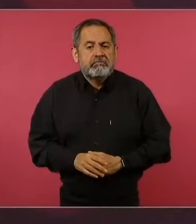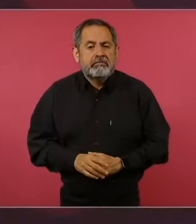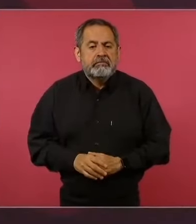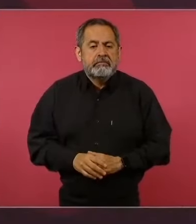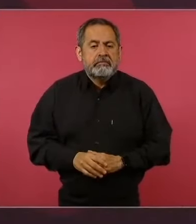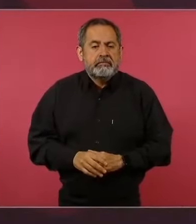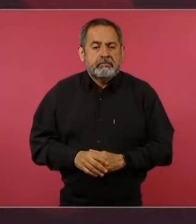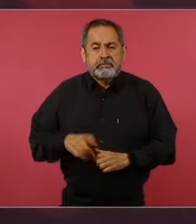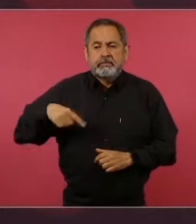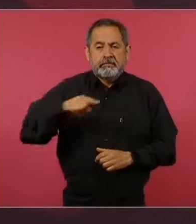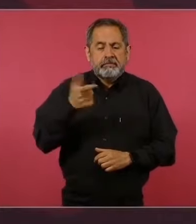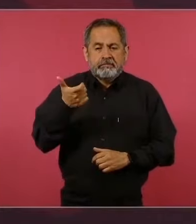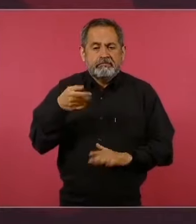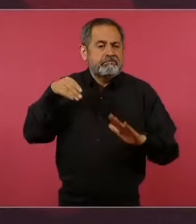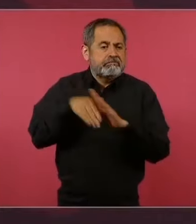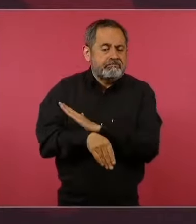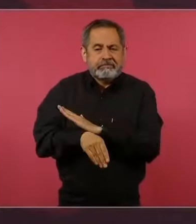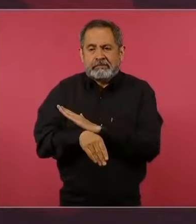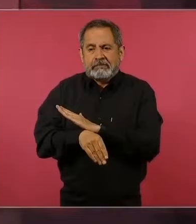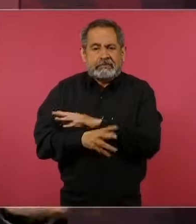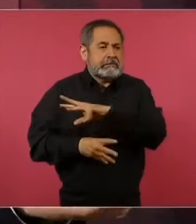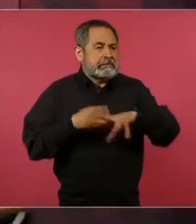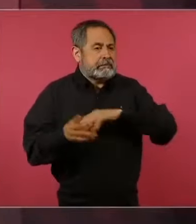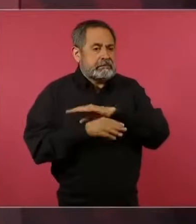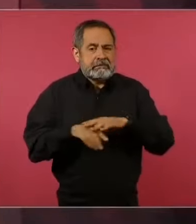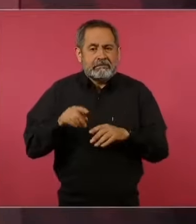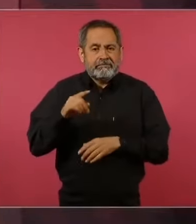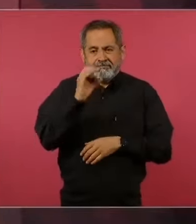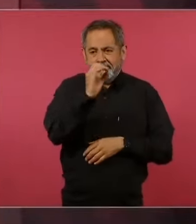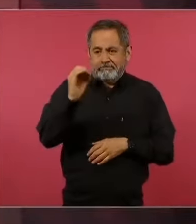no deber de evaluación en esta sección.